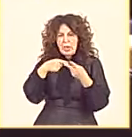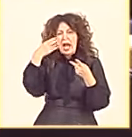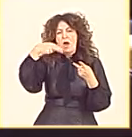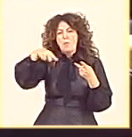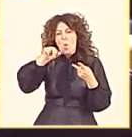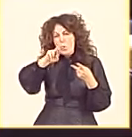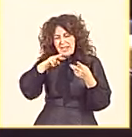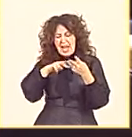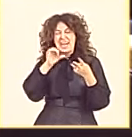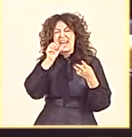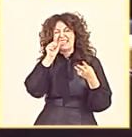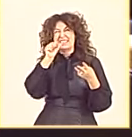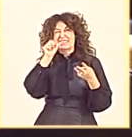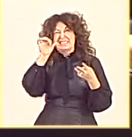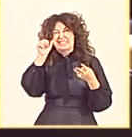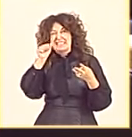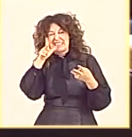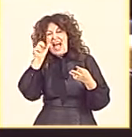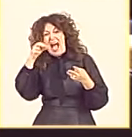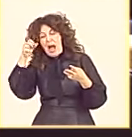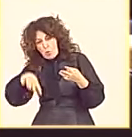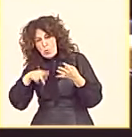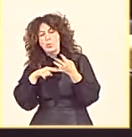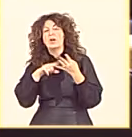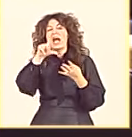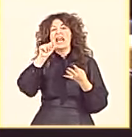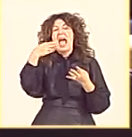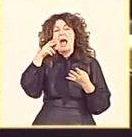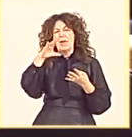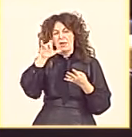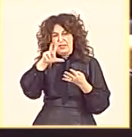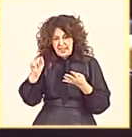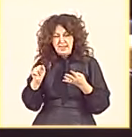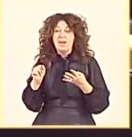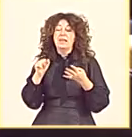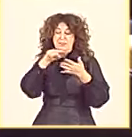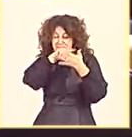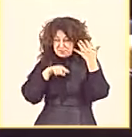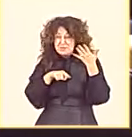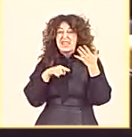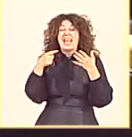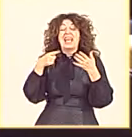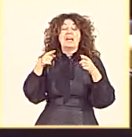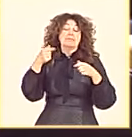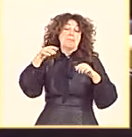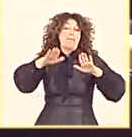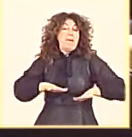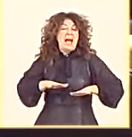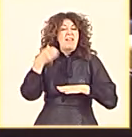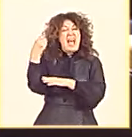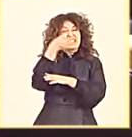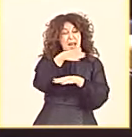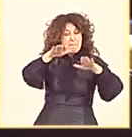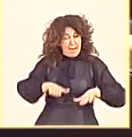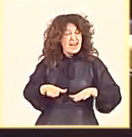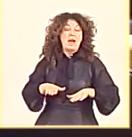Becilla, Cistierna. ¿Sabes por qué se les va a marcar en azul? Porque son localidades en las que hay estaciones de trenes vacías. en las que han puesto una máquina